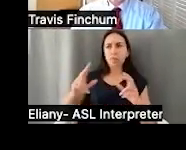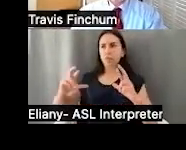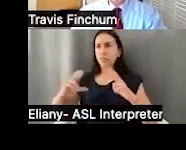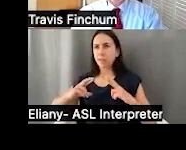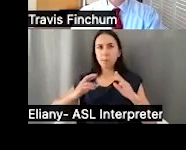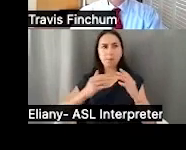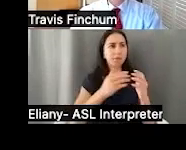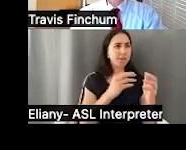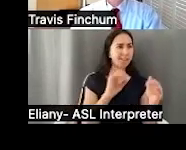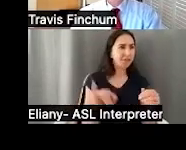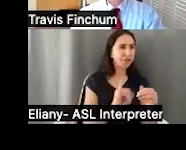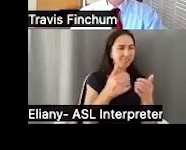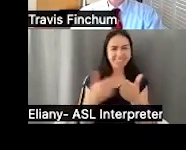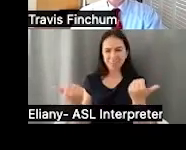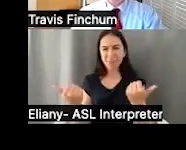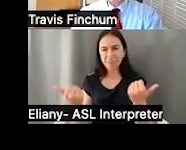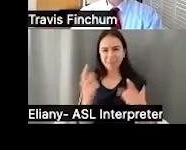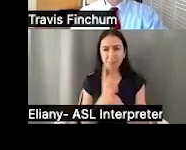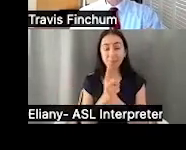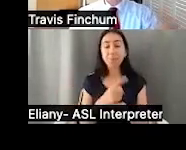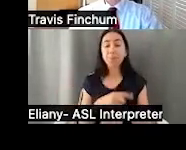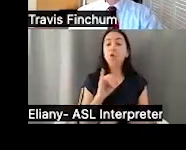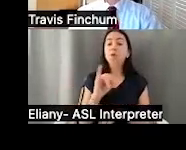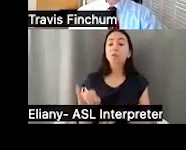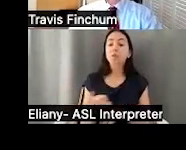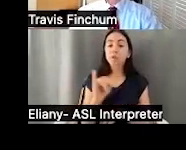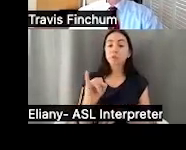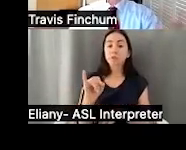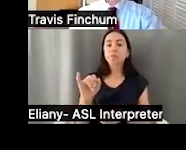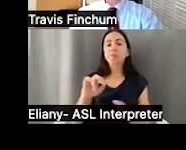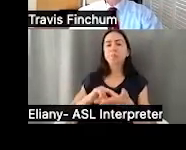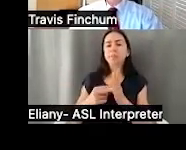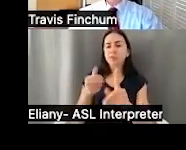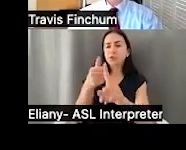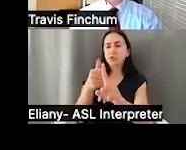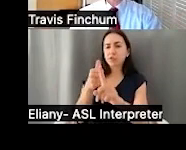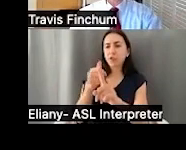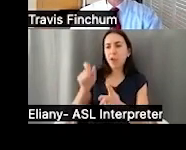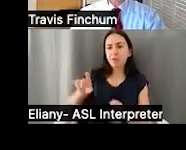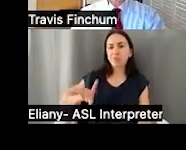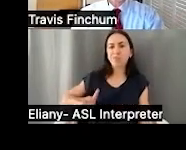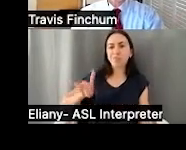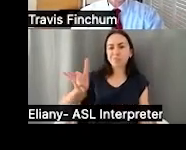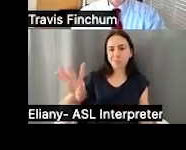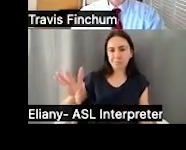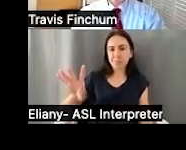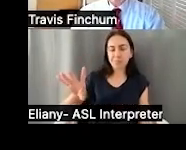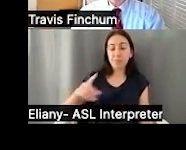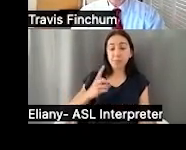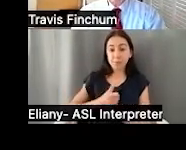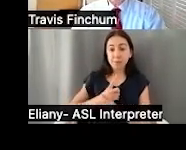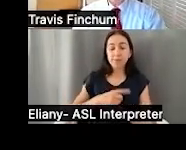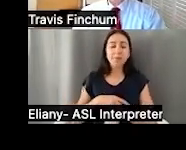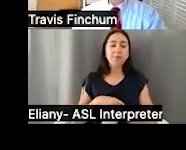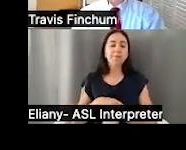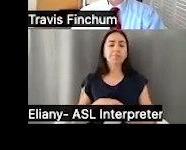Entonces, eso va a diferenciarlo de los otros. Entonces, como seguro lo indica, tienes que pagar, tienes que poner